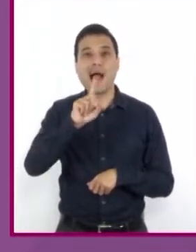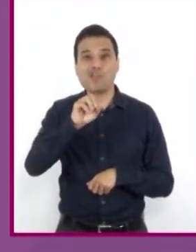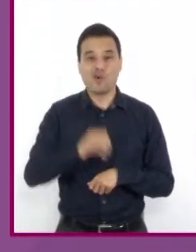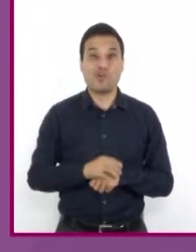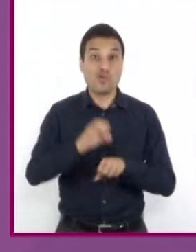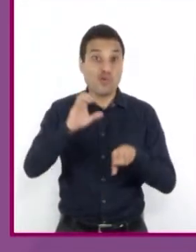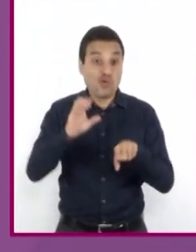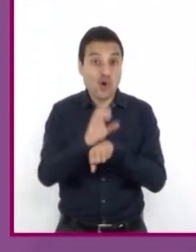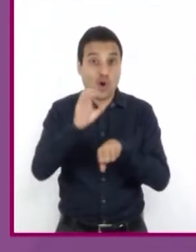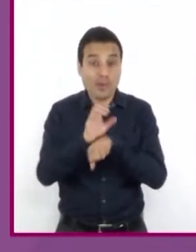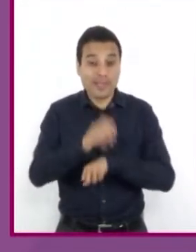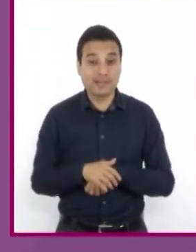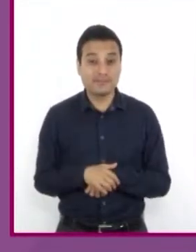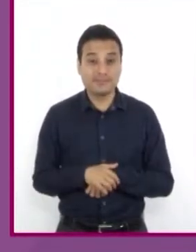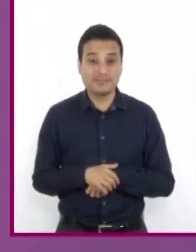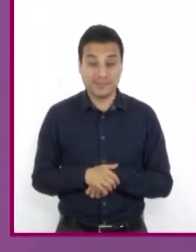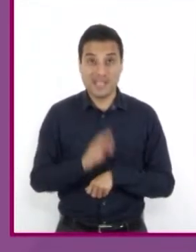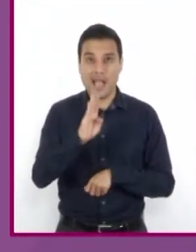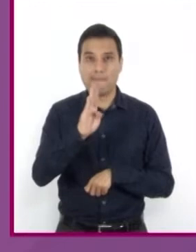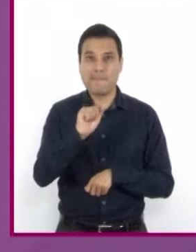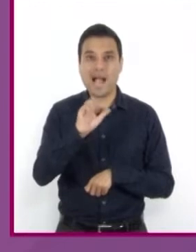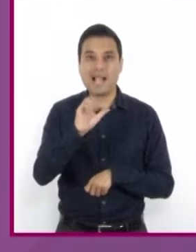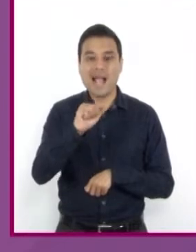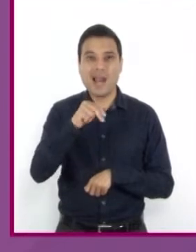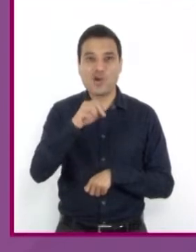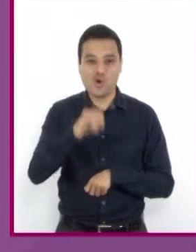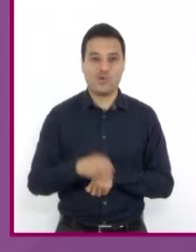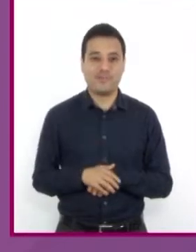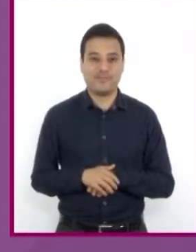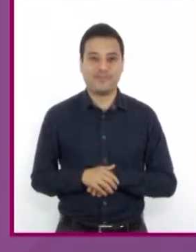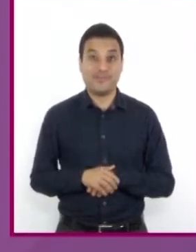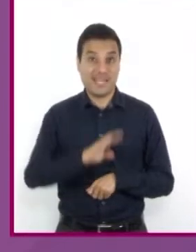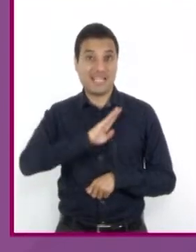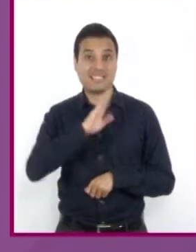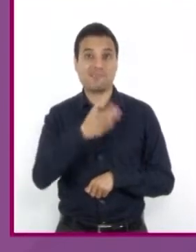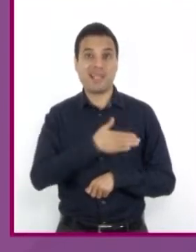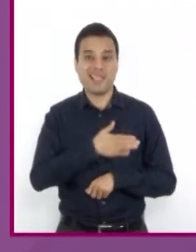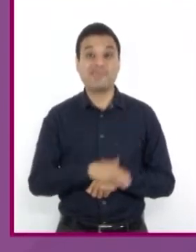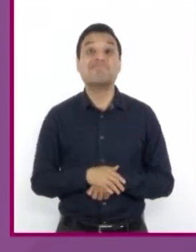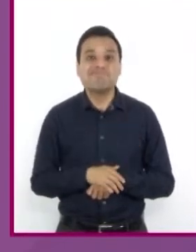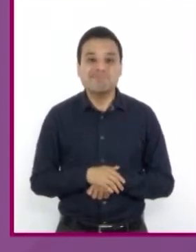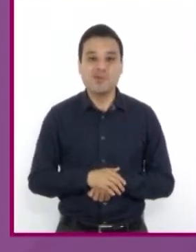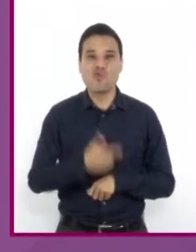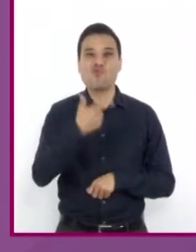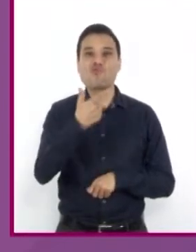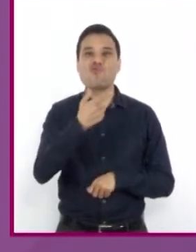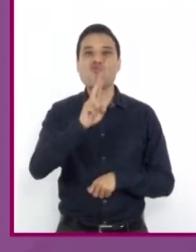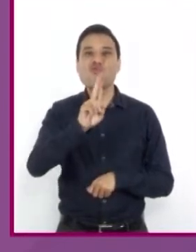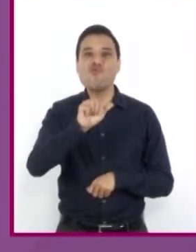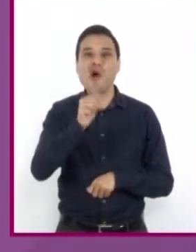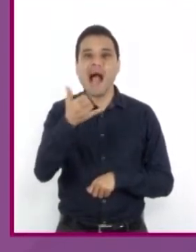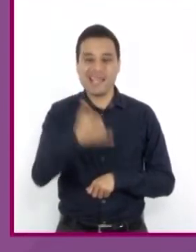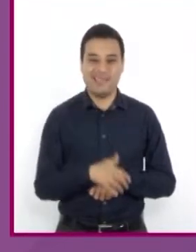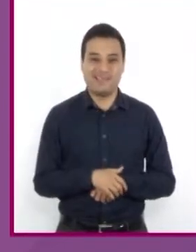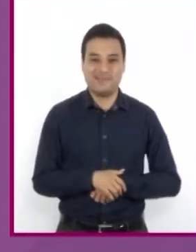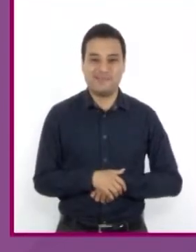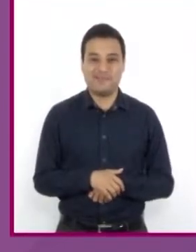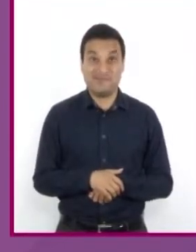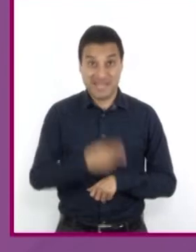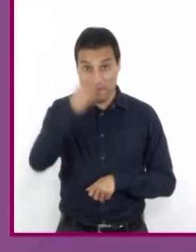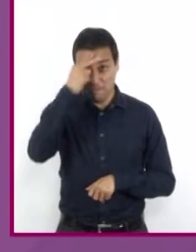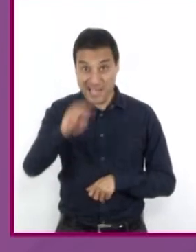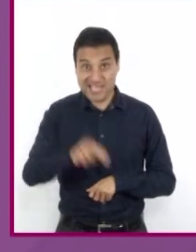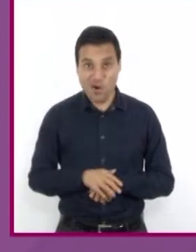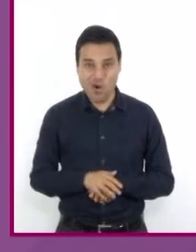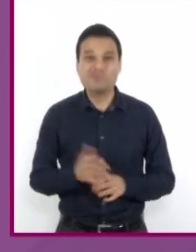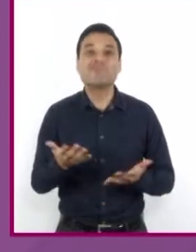Colombia eso está bacano, quienes viven en España utilizan eso está guay, mientras que en